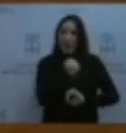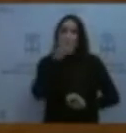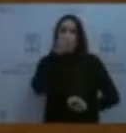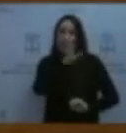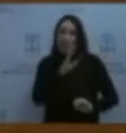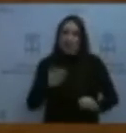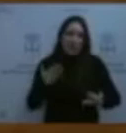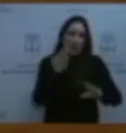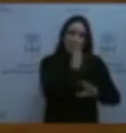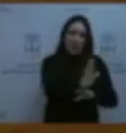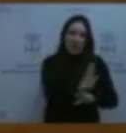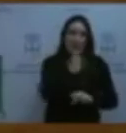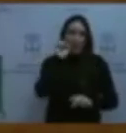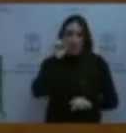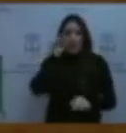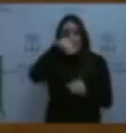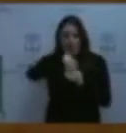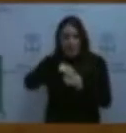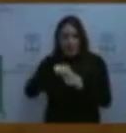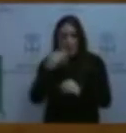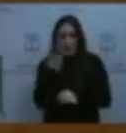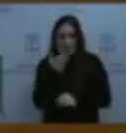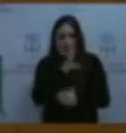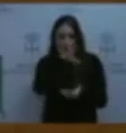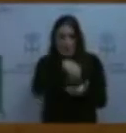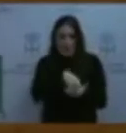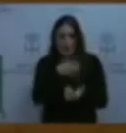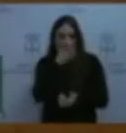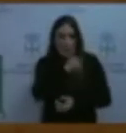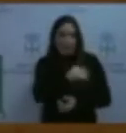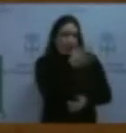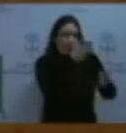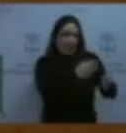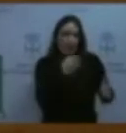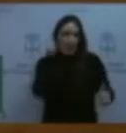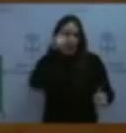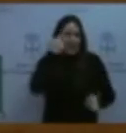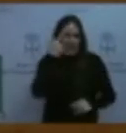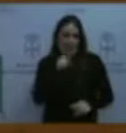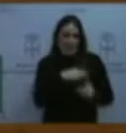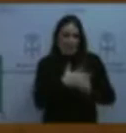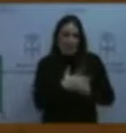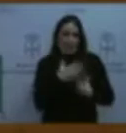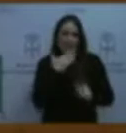de uno de los profesores de este centro educativo. Aún así, ante la